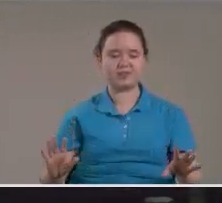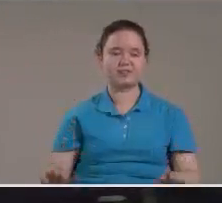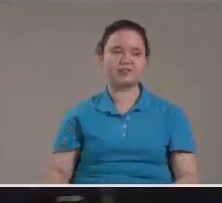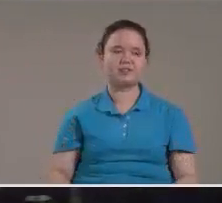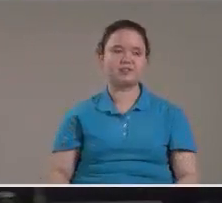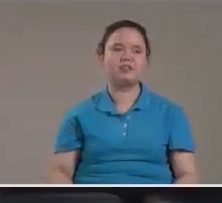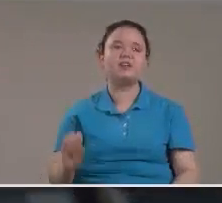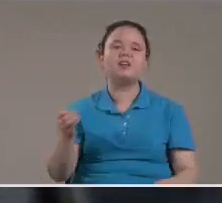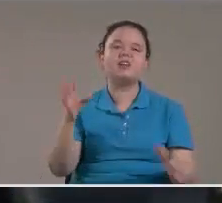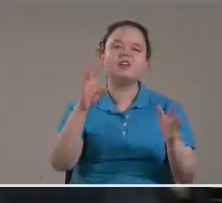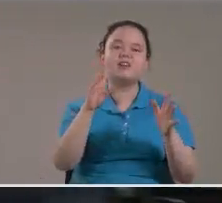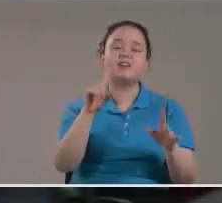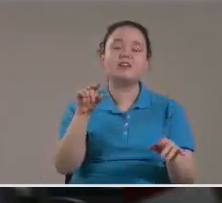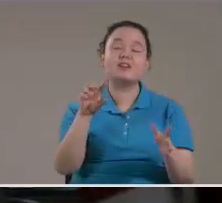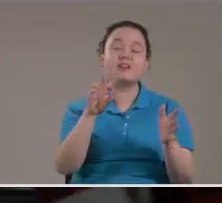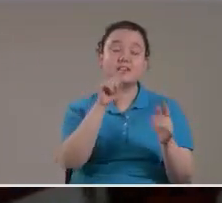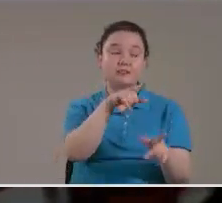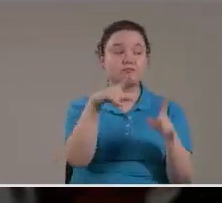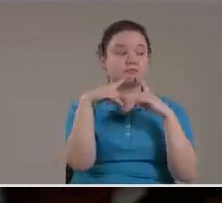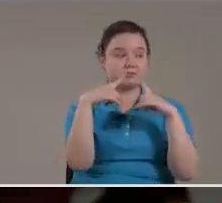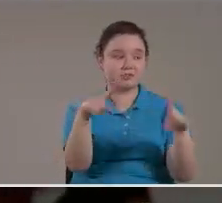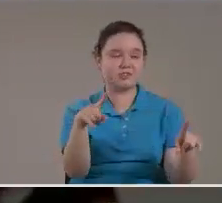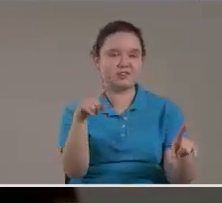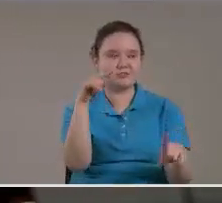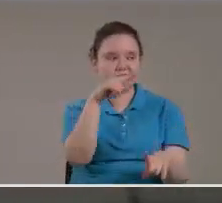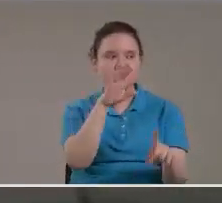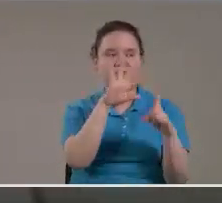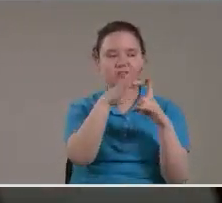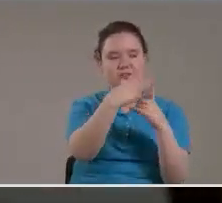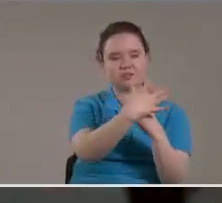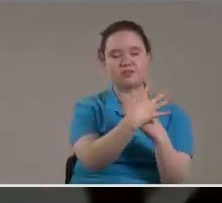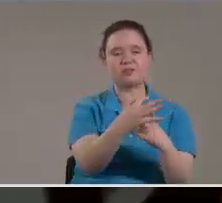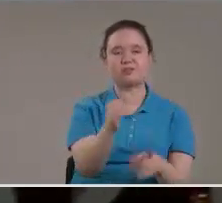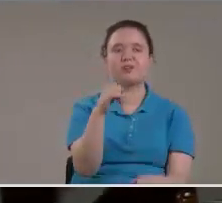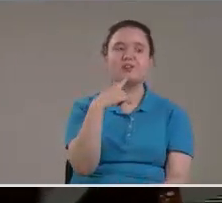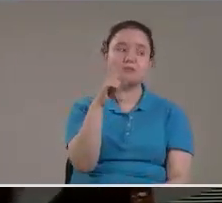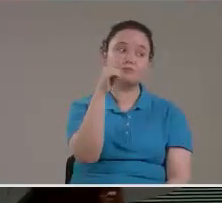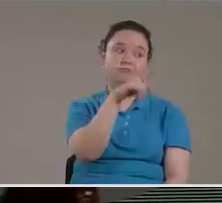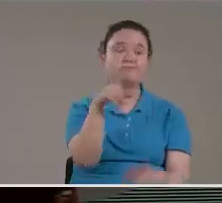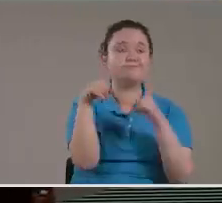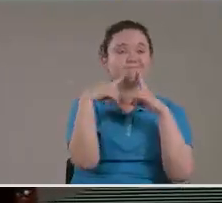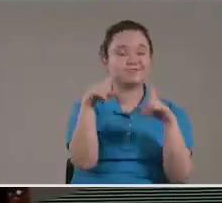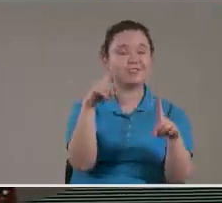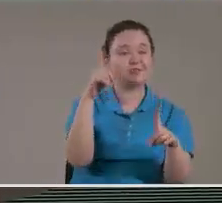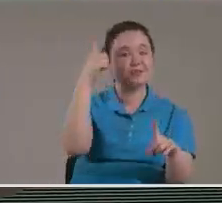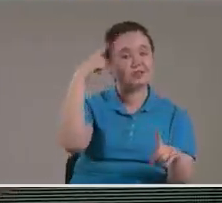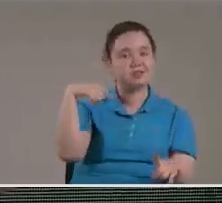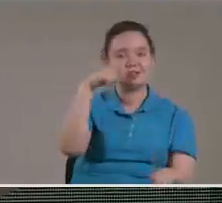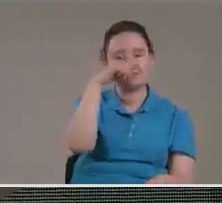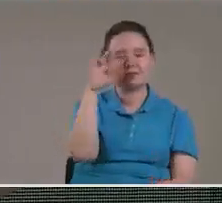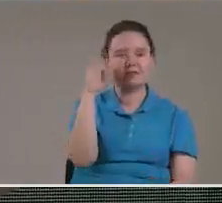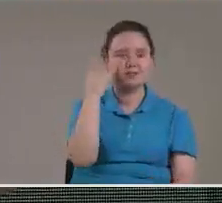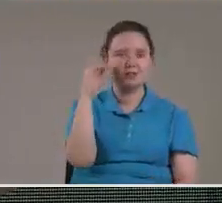Que está Anunciando Esa situación Está anunciando El día De tribulación